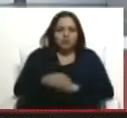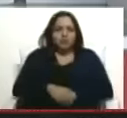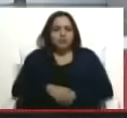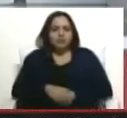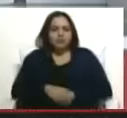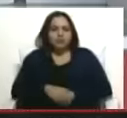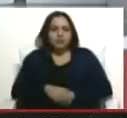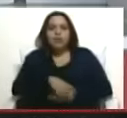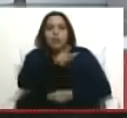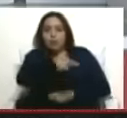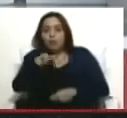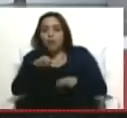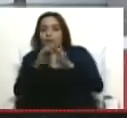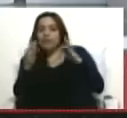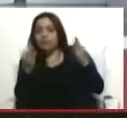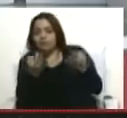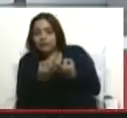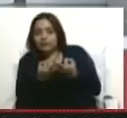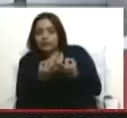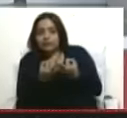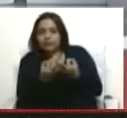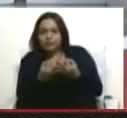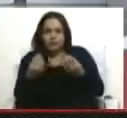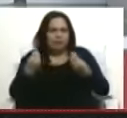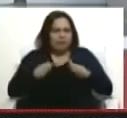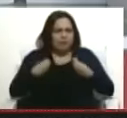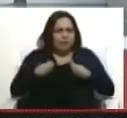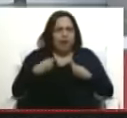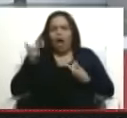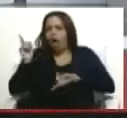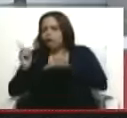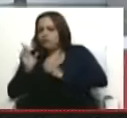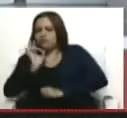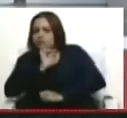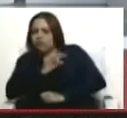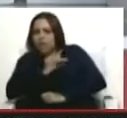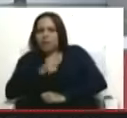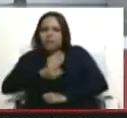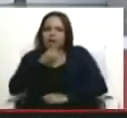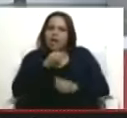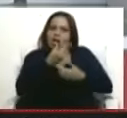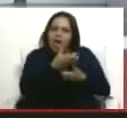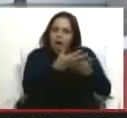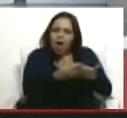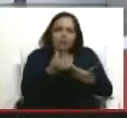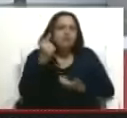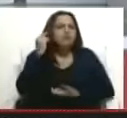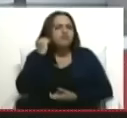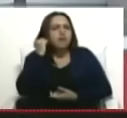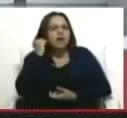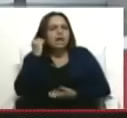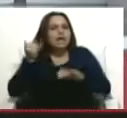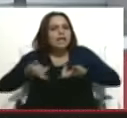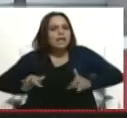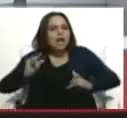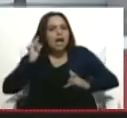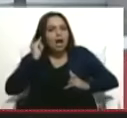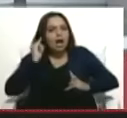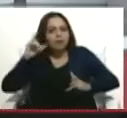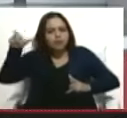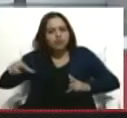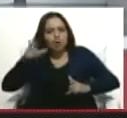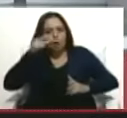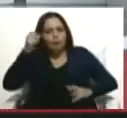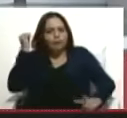los familiares que están viviendo, unos en Chile, la que más habla es una hija del asesino